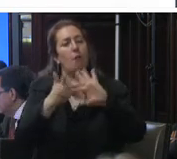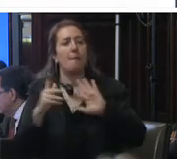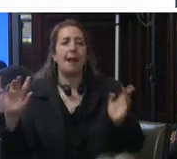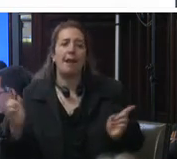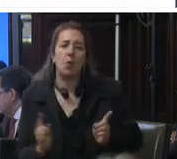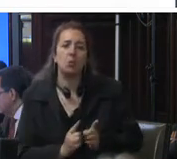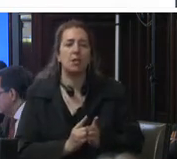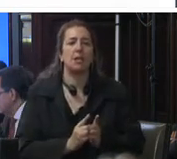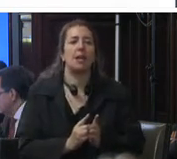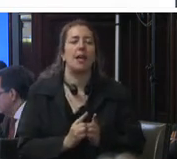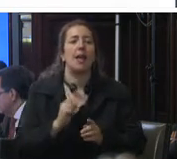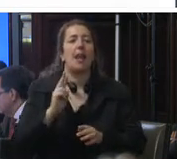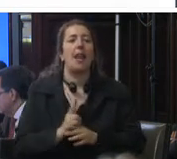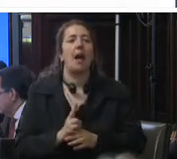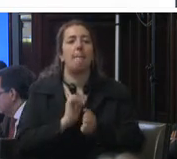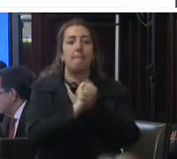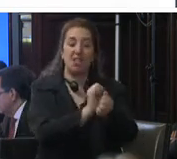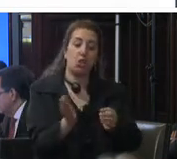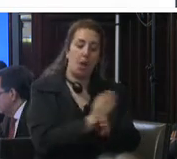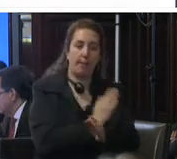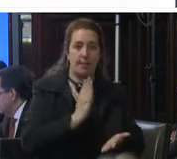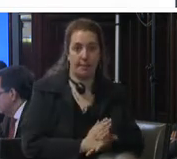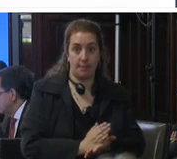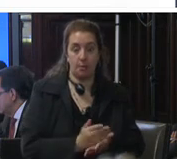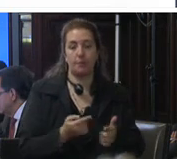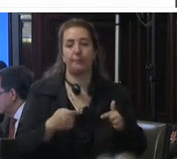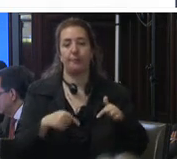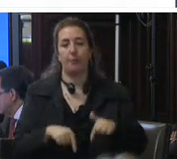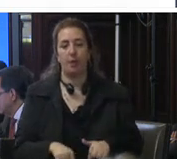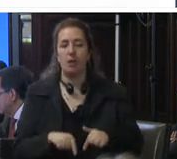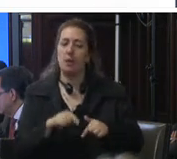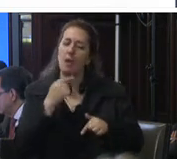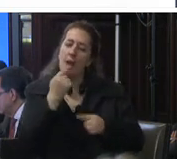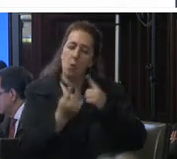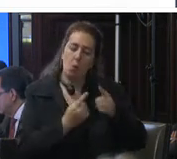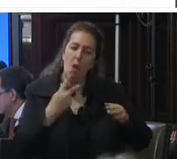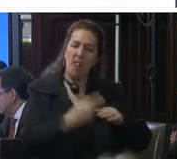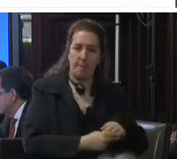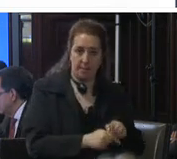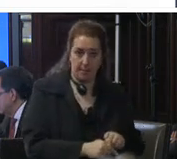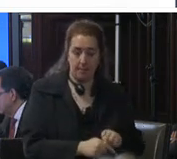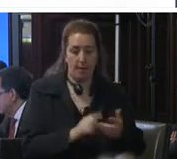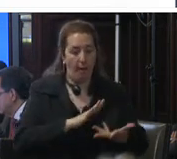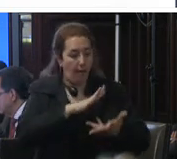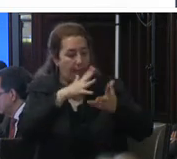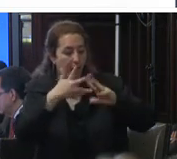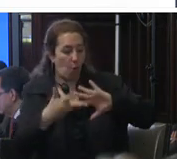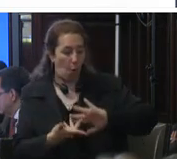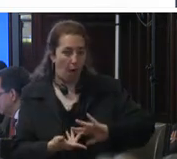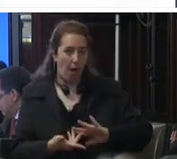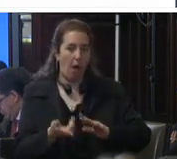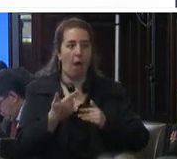prisión preventiva donde propone algunas para eliminar su uso excesivo entre ellas adecuarla a los estándares